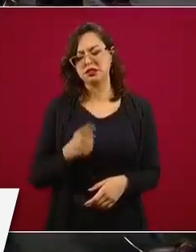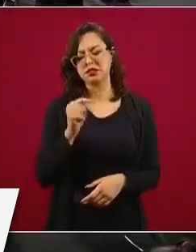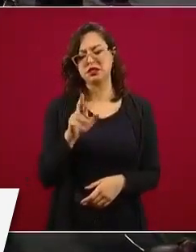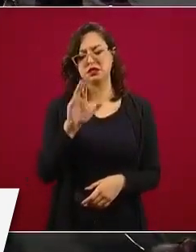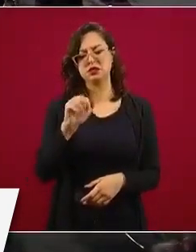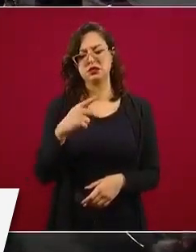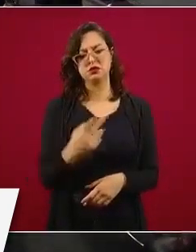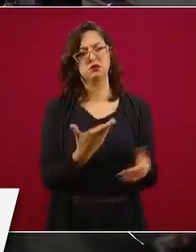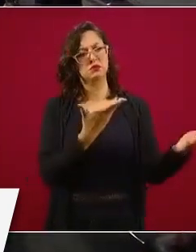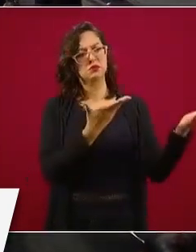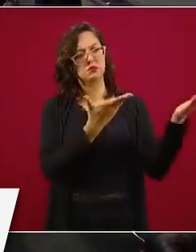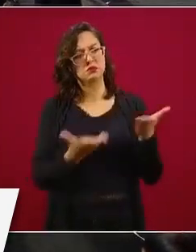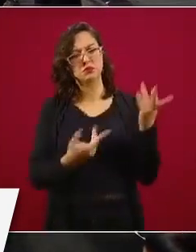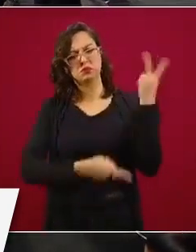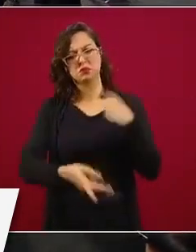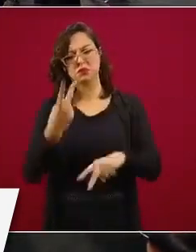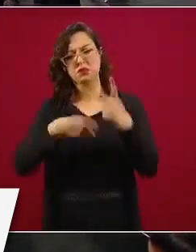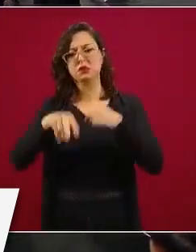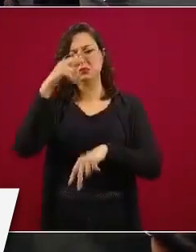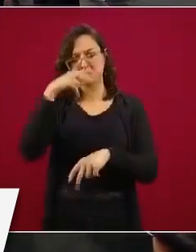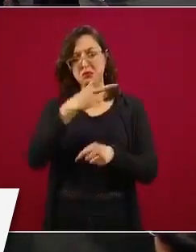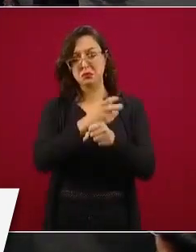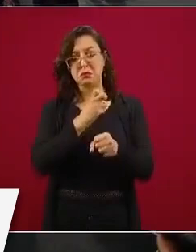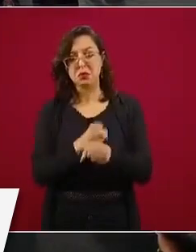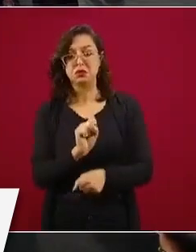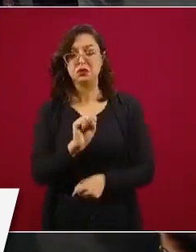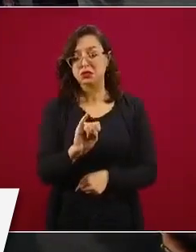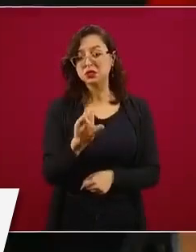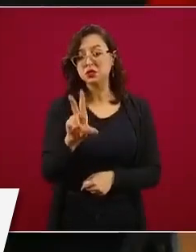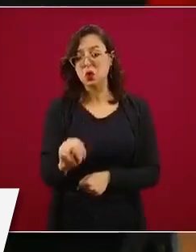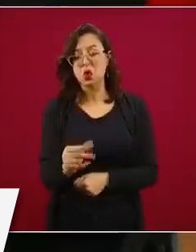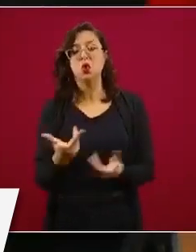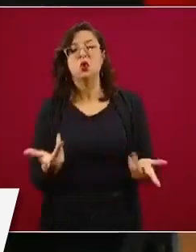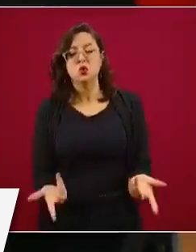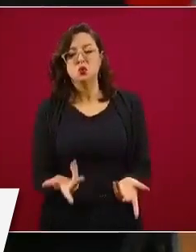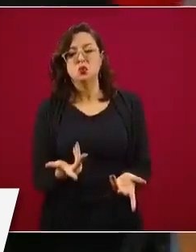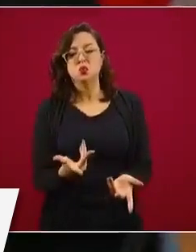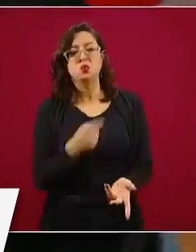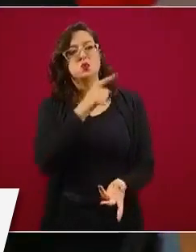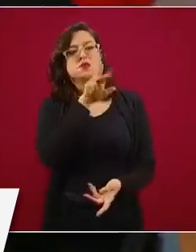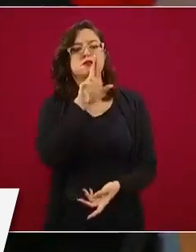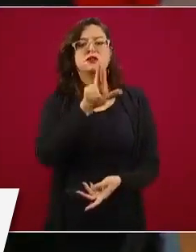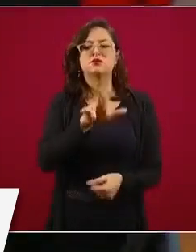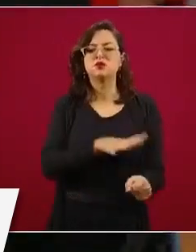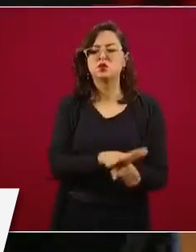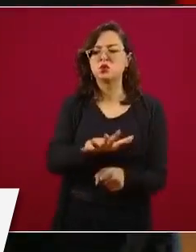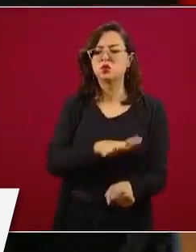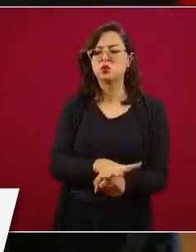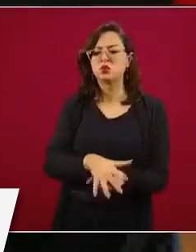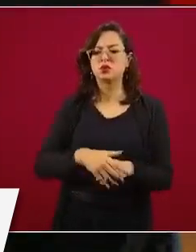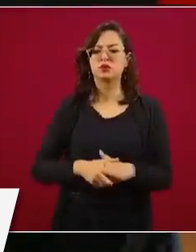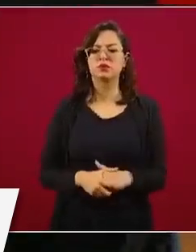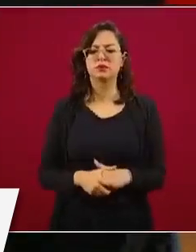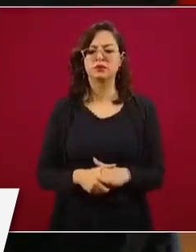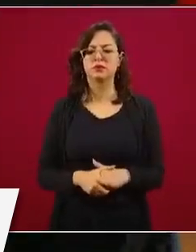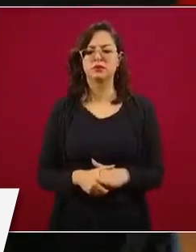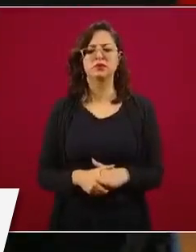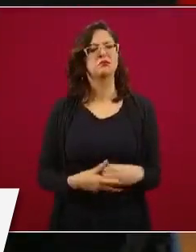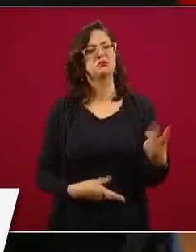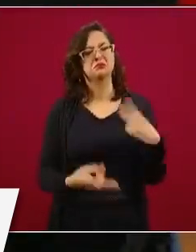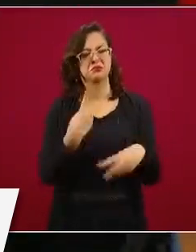México, si usted lo invitó, y si fue así, ¿qué respuesta tuvo y para qué